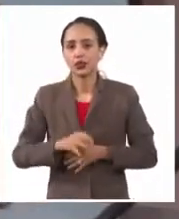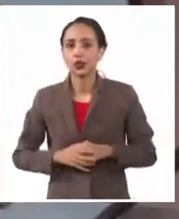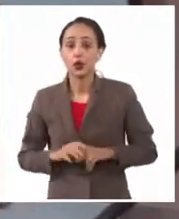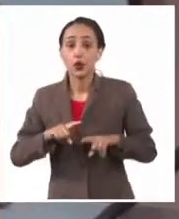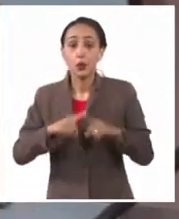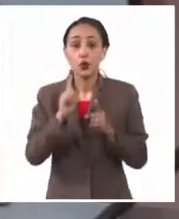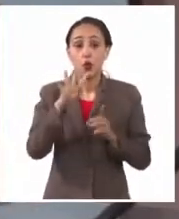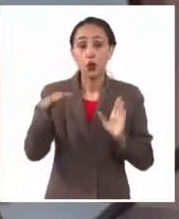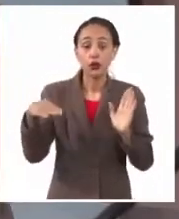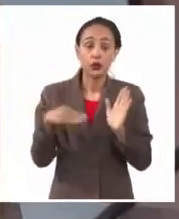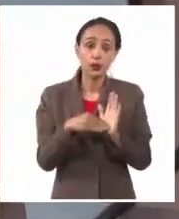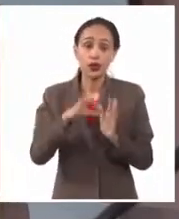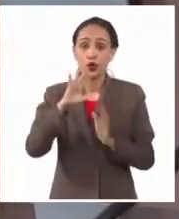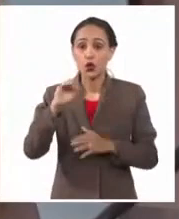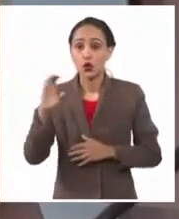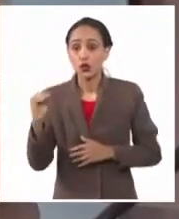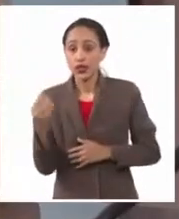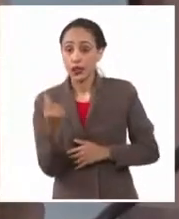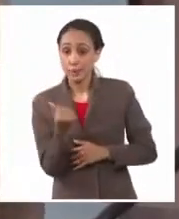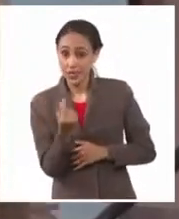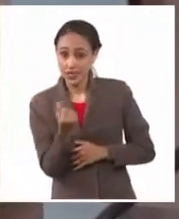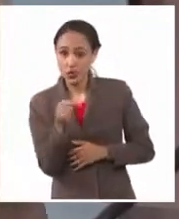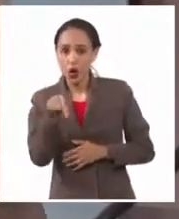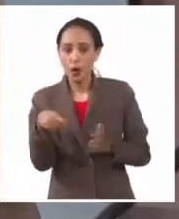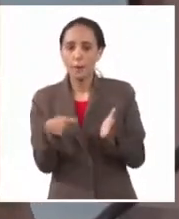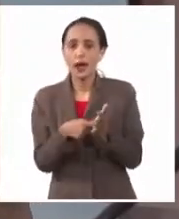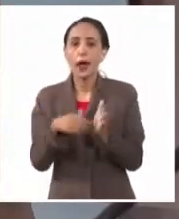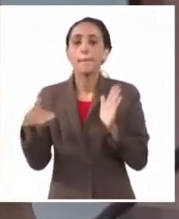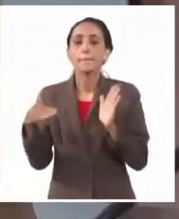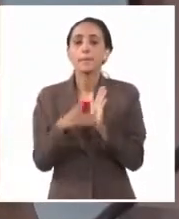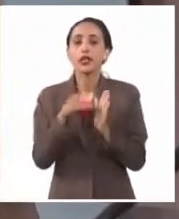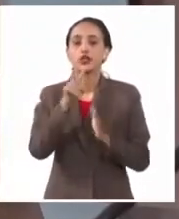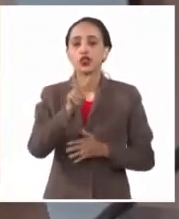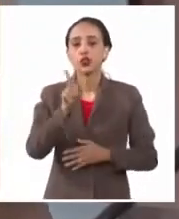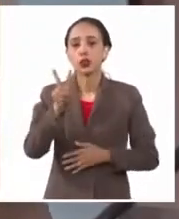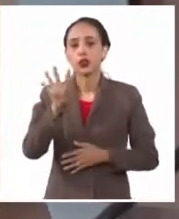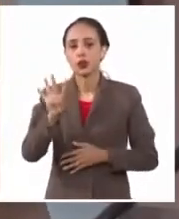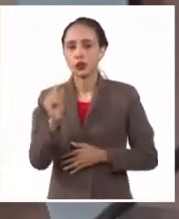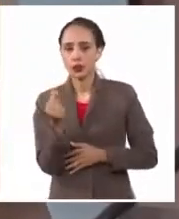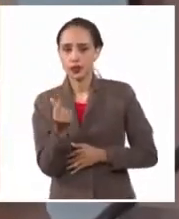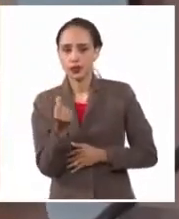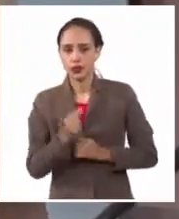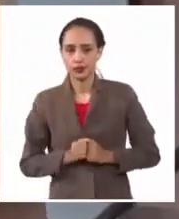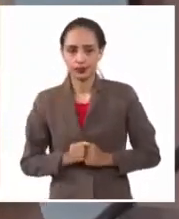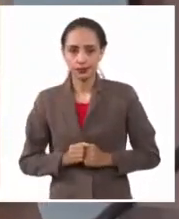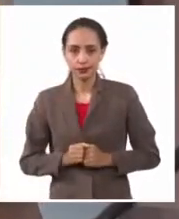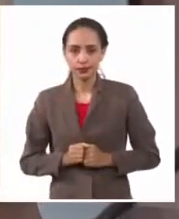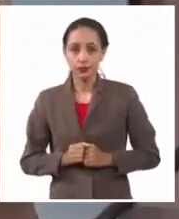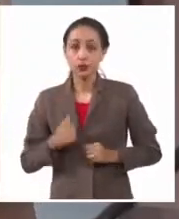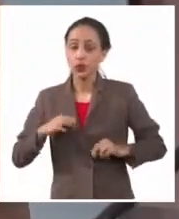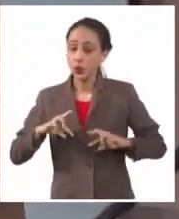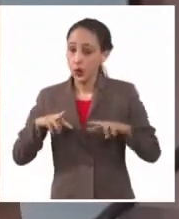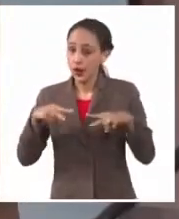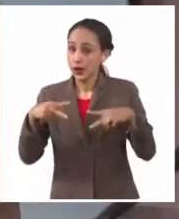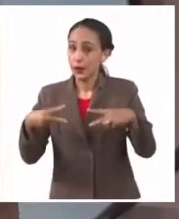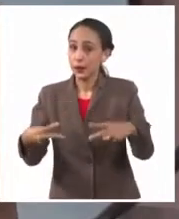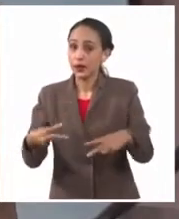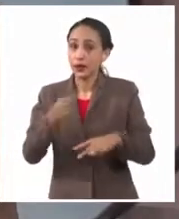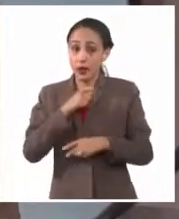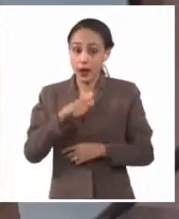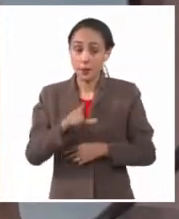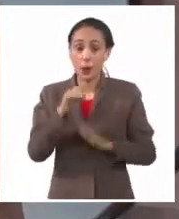.080 pesos, pasas a pagar 1.224 pesos. Que, insisto, el ejemplo de los 1